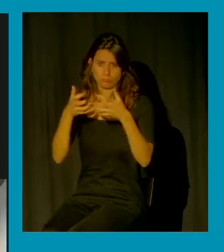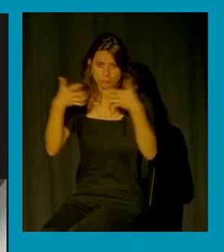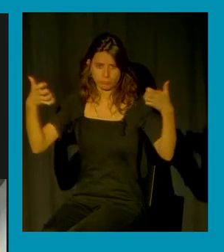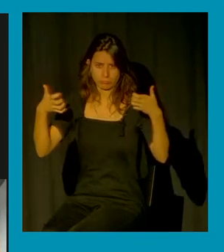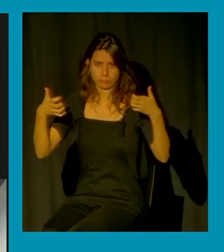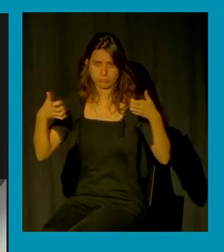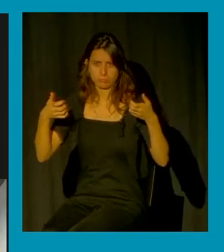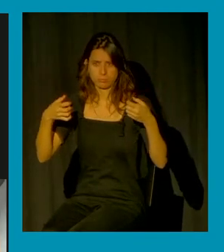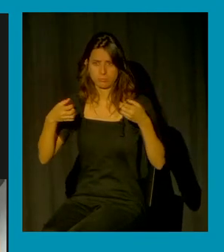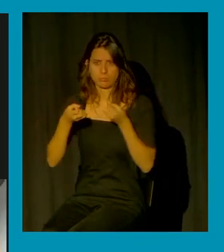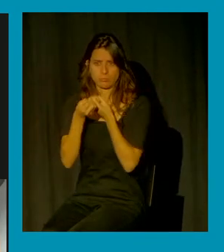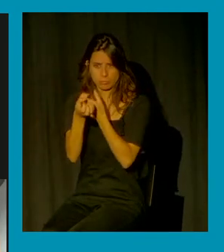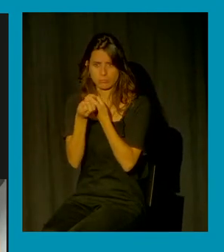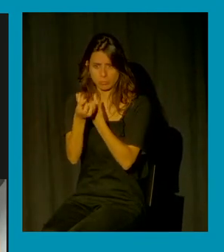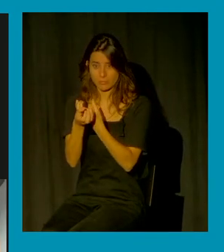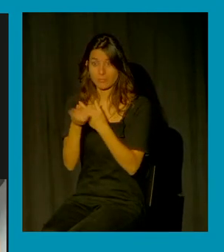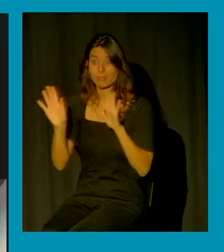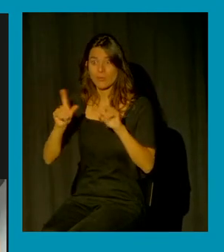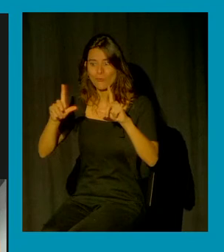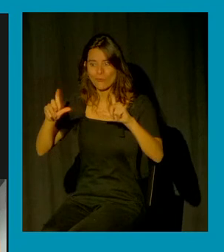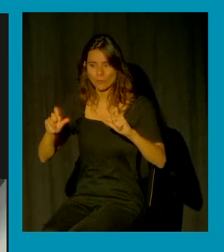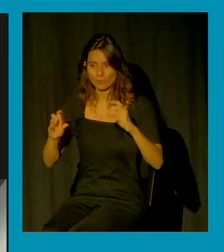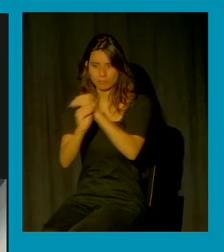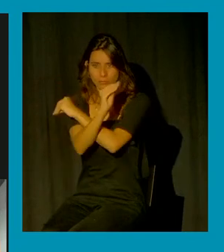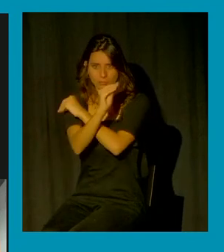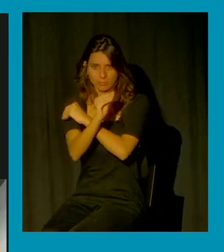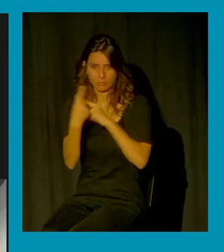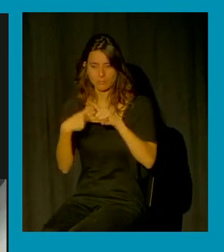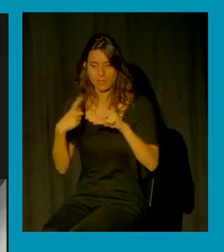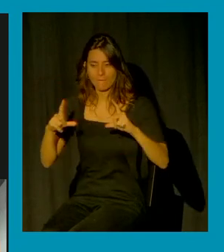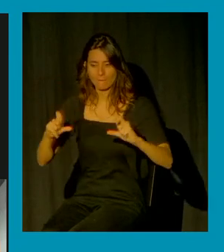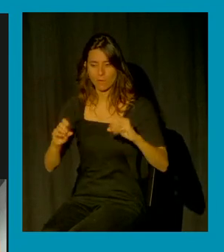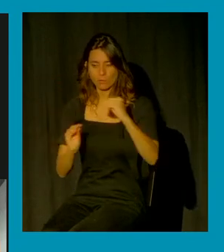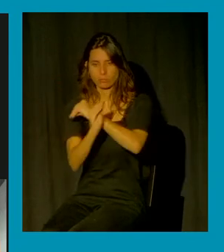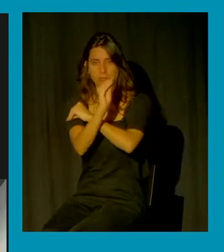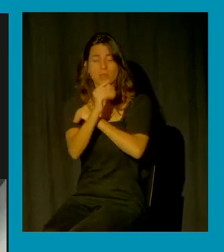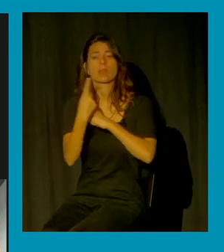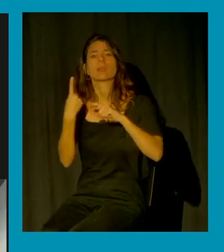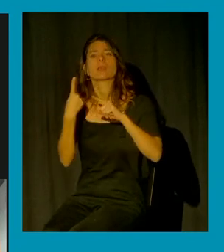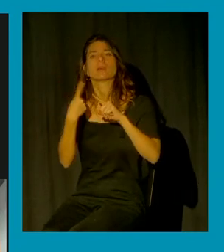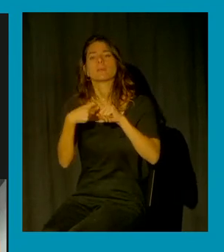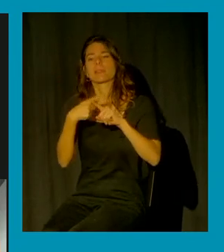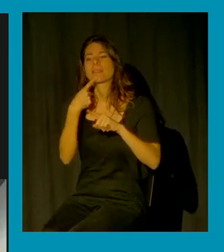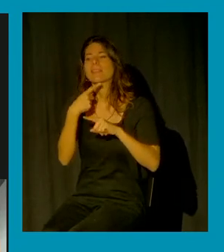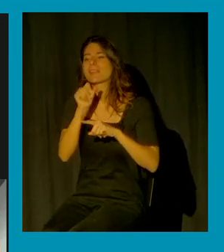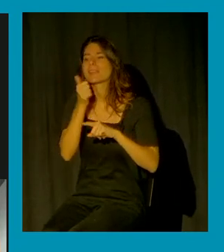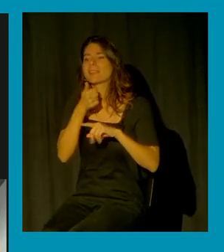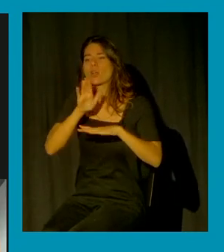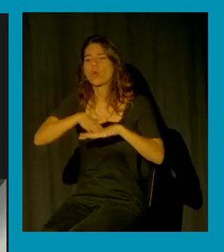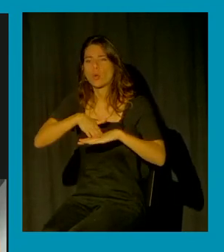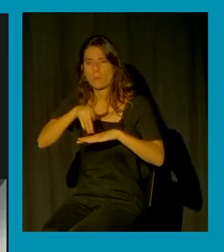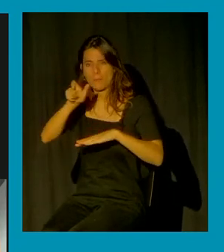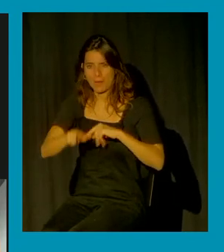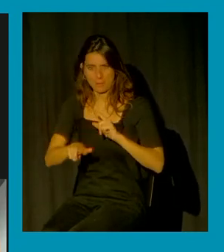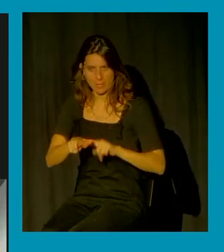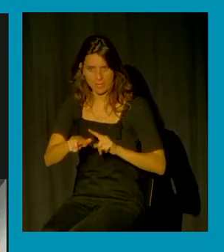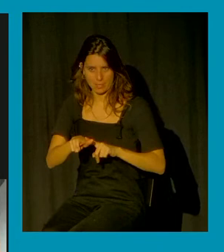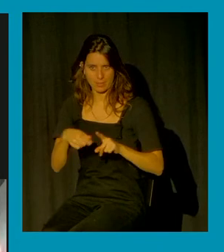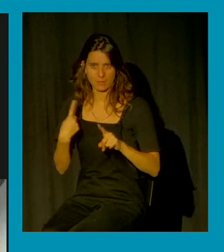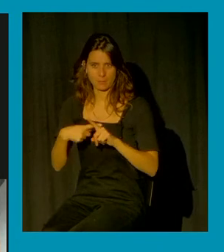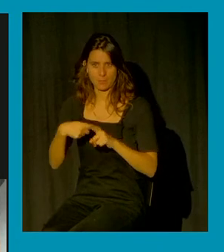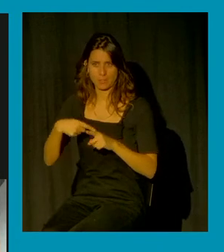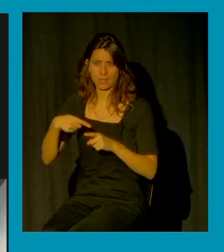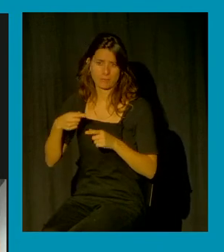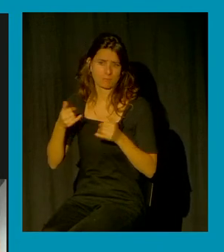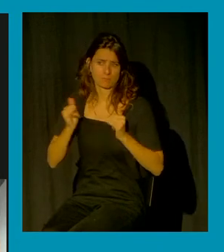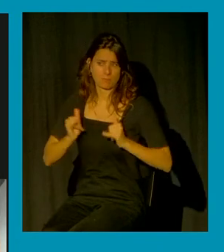sobre quién es la responsable de la agresión o bien por haber transitado el espacio público de manera libre